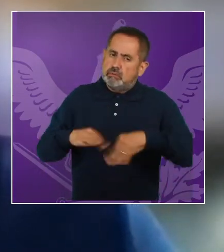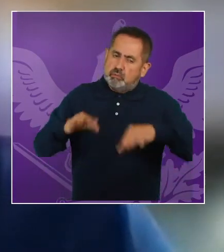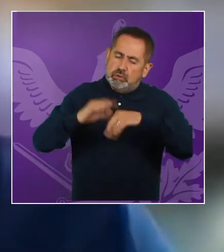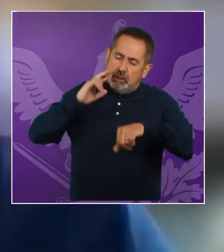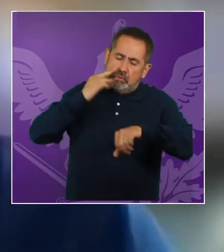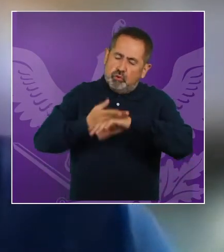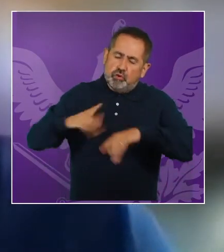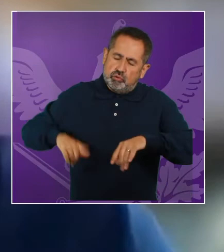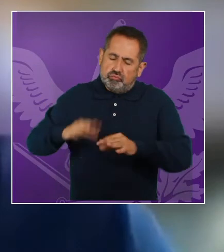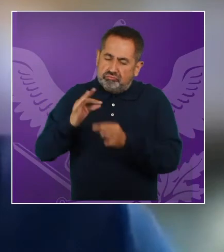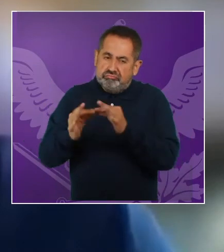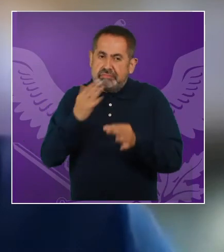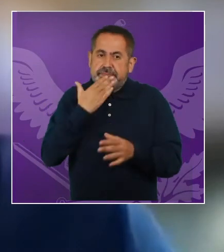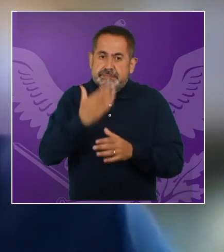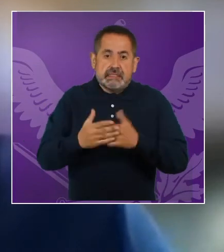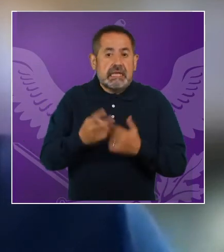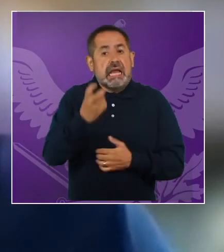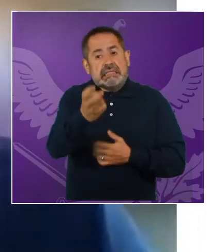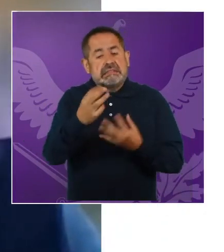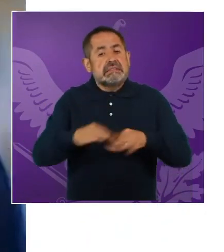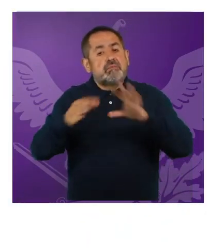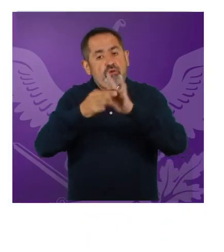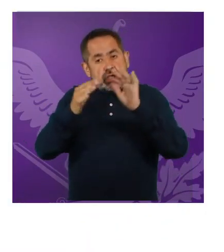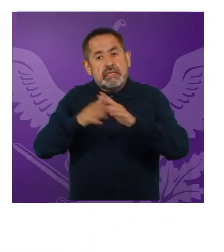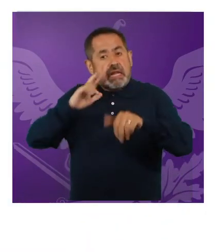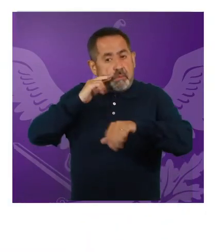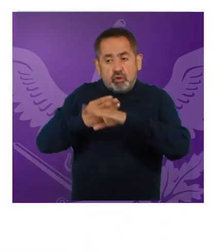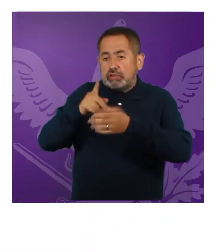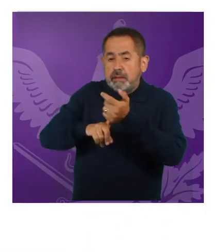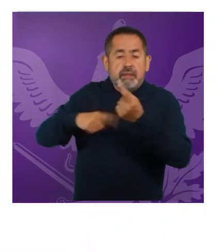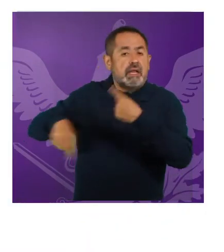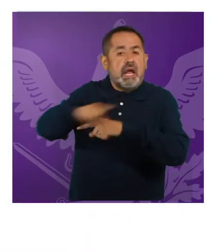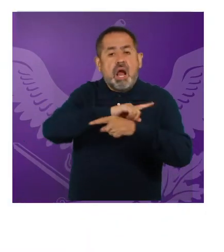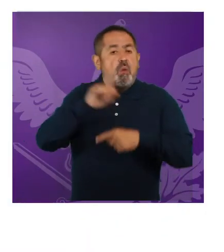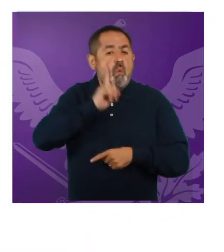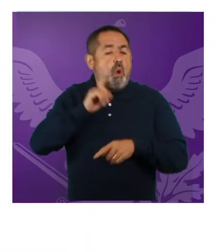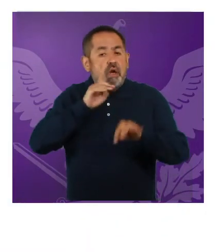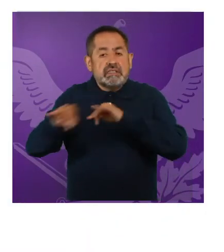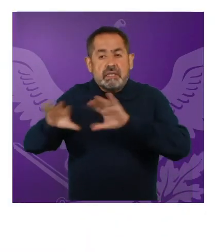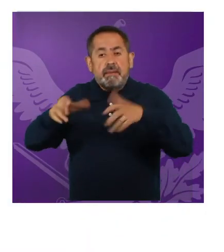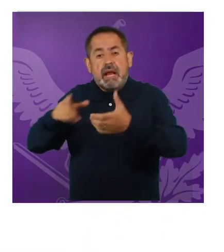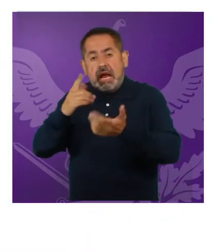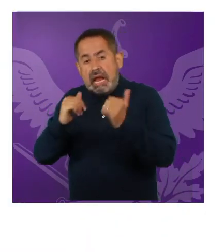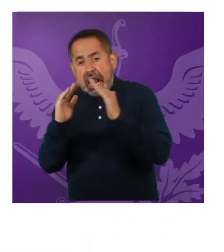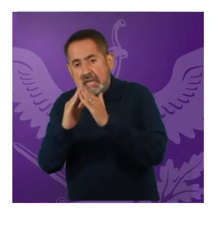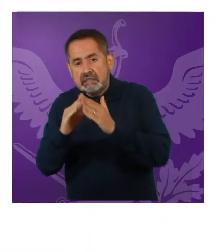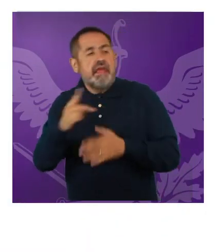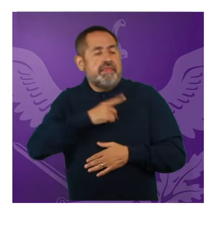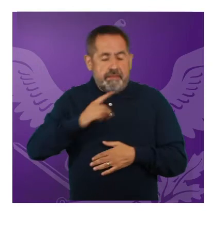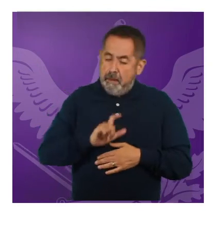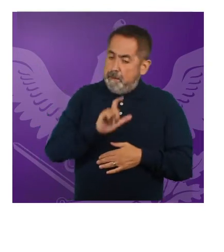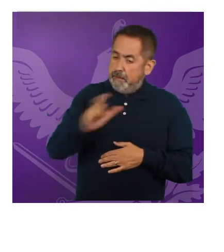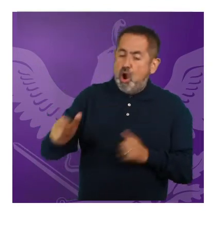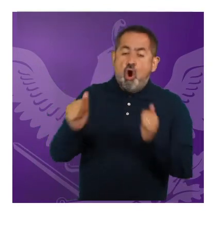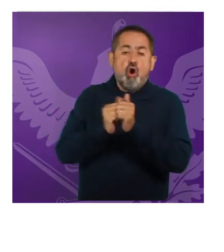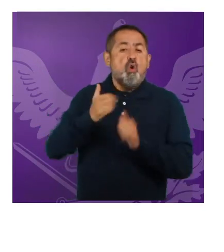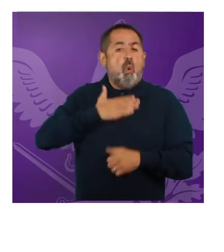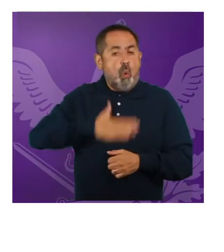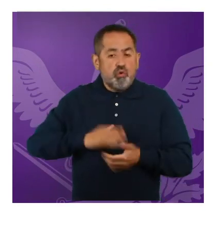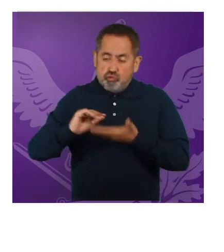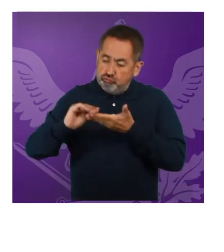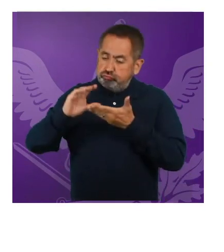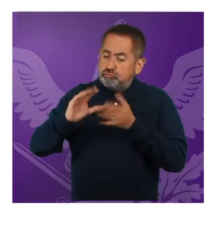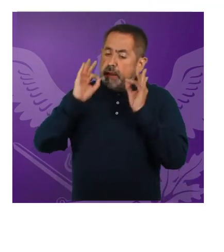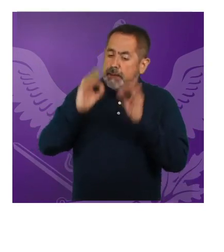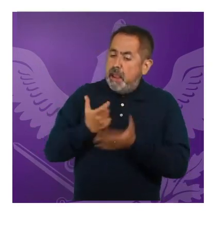Entonces, la responsabilidad que, que representa este trabajo para las trabajadoras del hogar debe de tener un